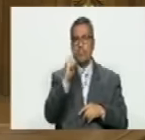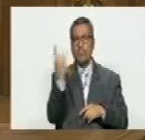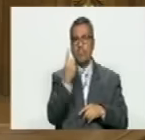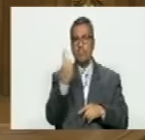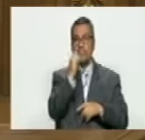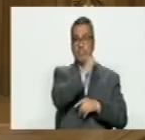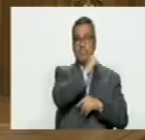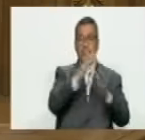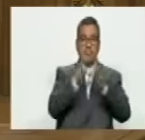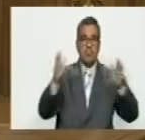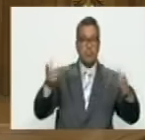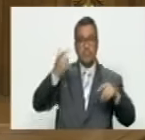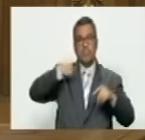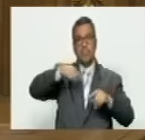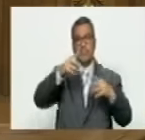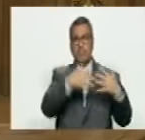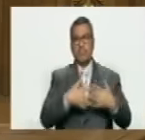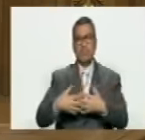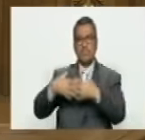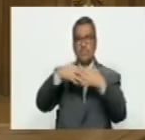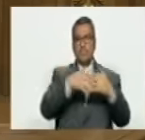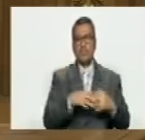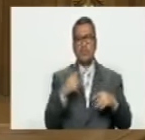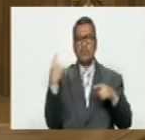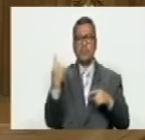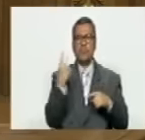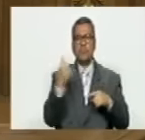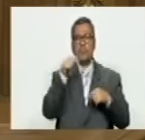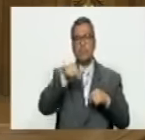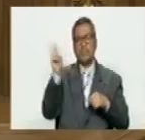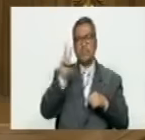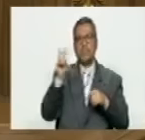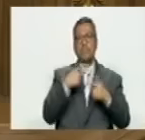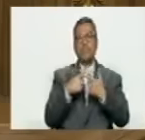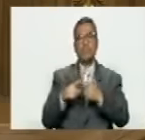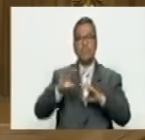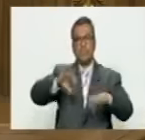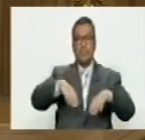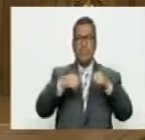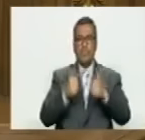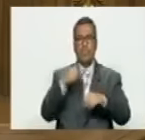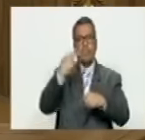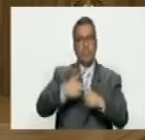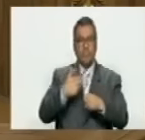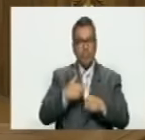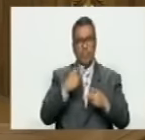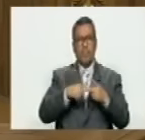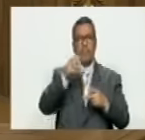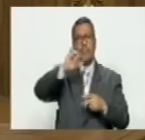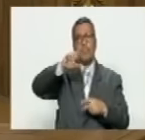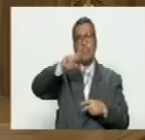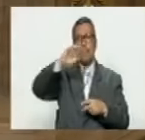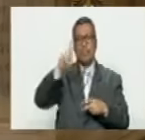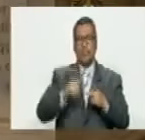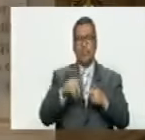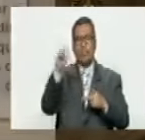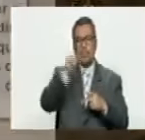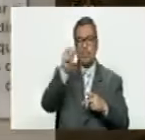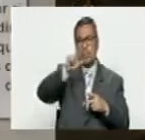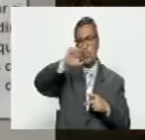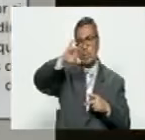criminales más grandes que ha tenido Estados Unidos no nada más con respecto a Venezuela sino en El Salvador en Guatemala en Irak en Siria